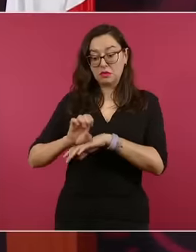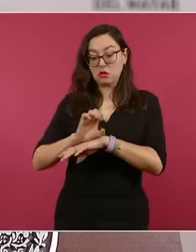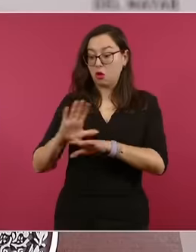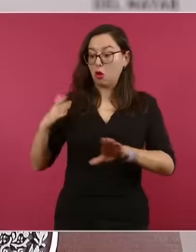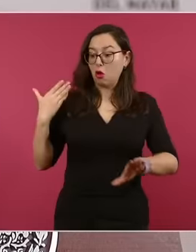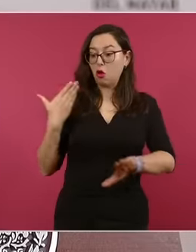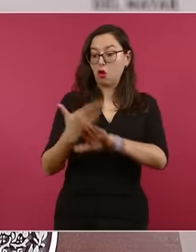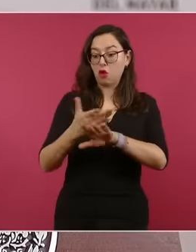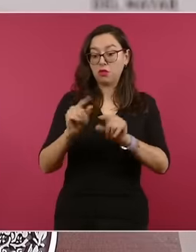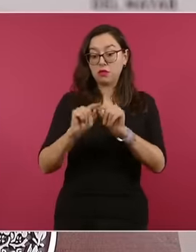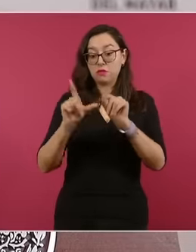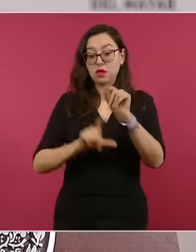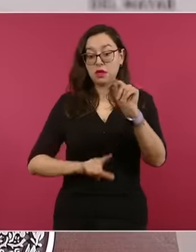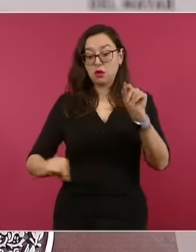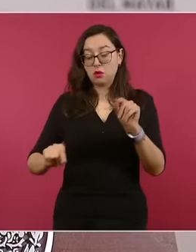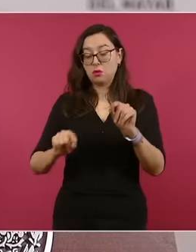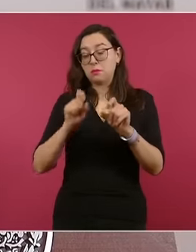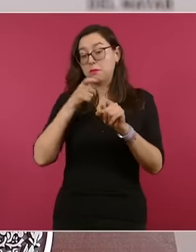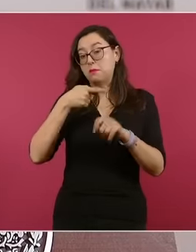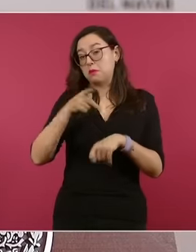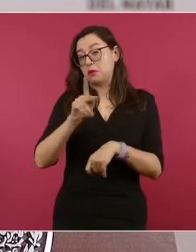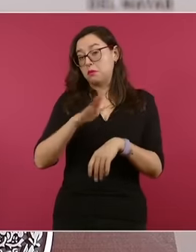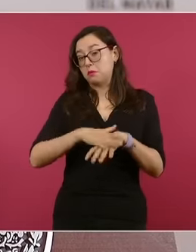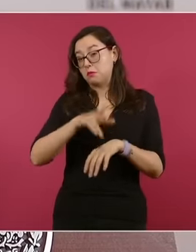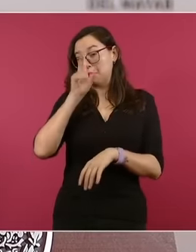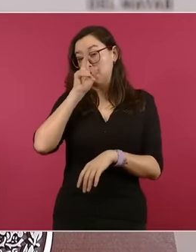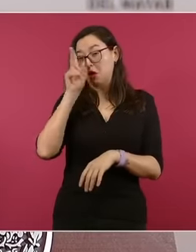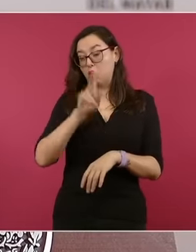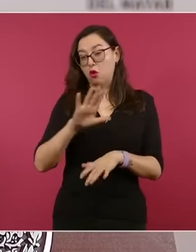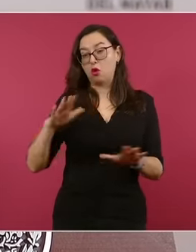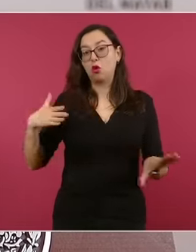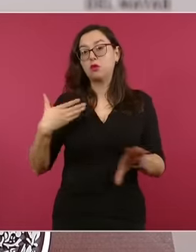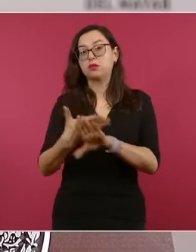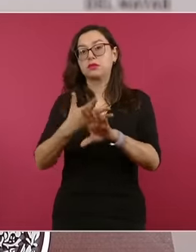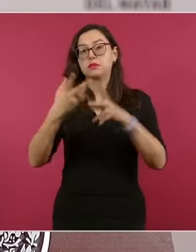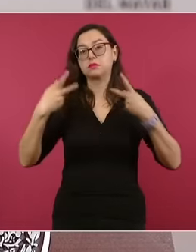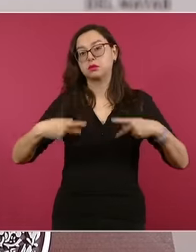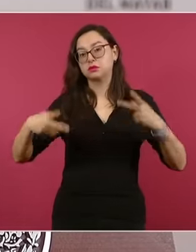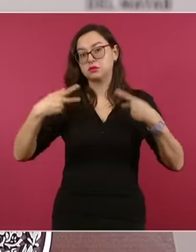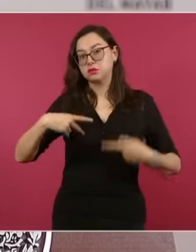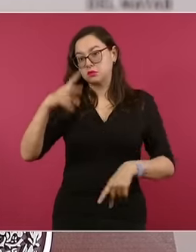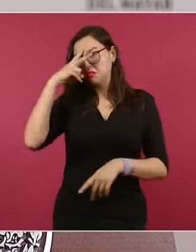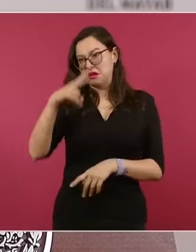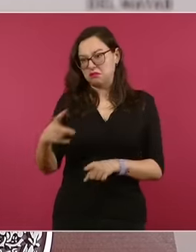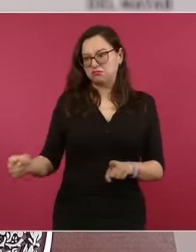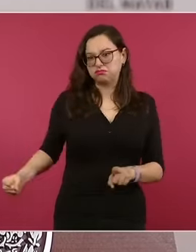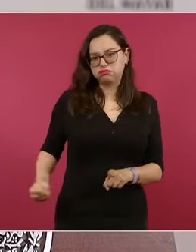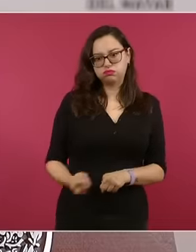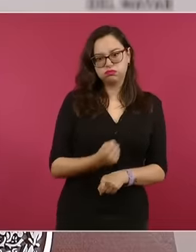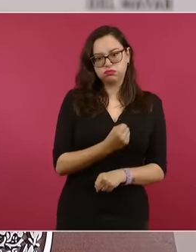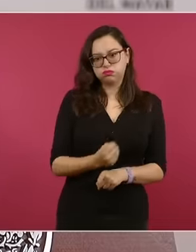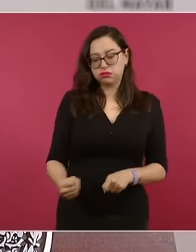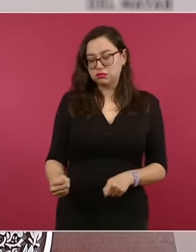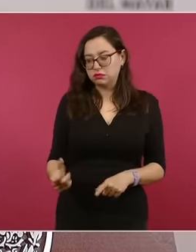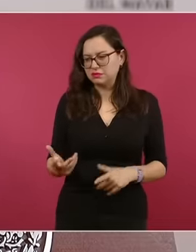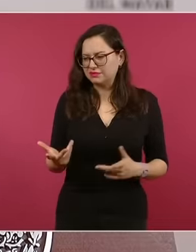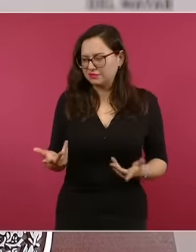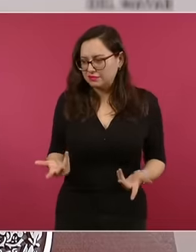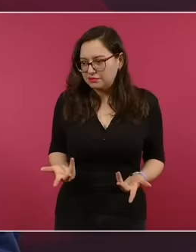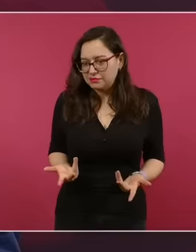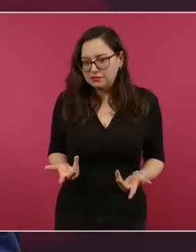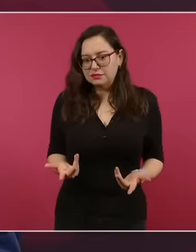se repita en ningún país del mundo, que se